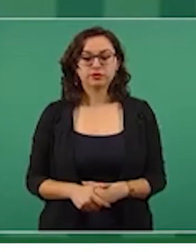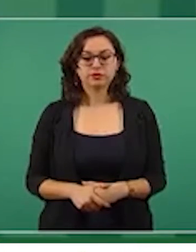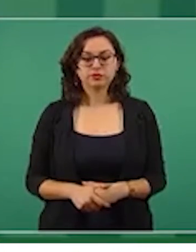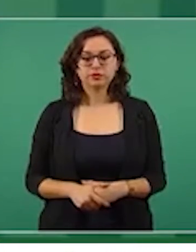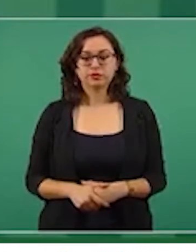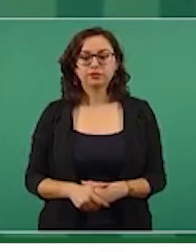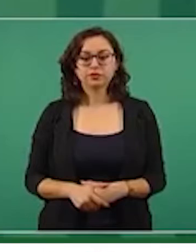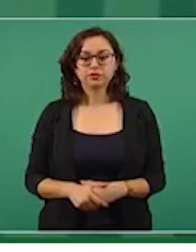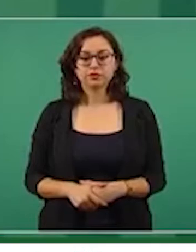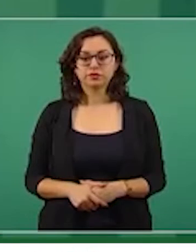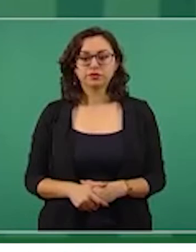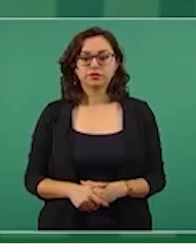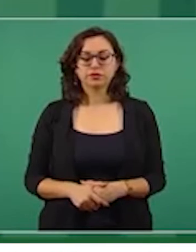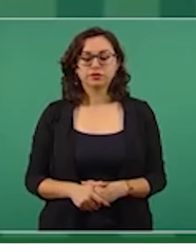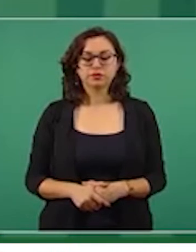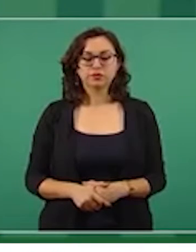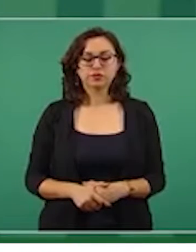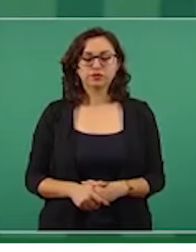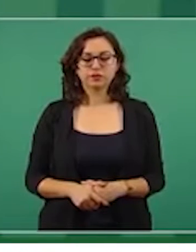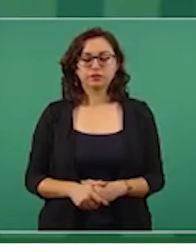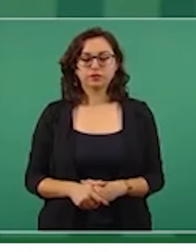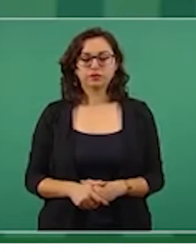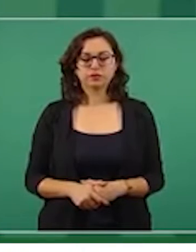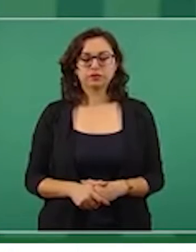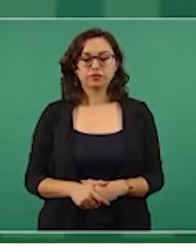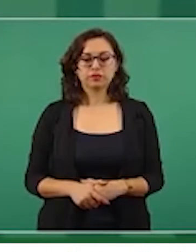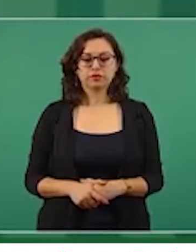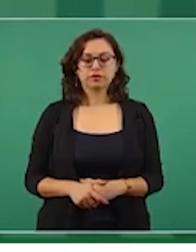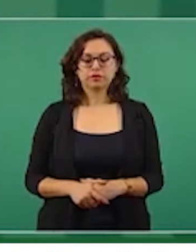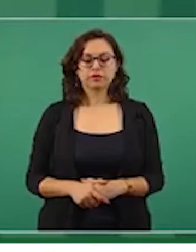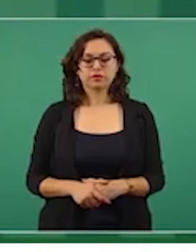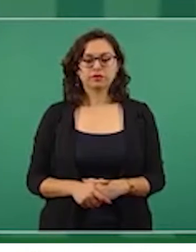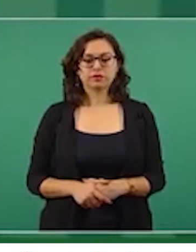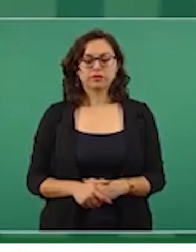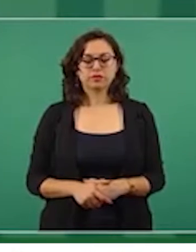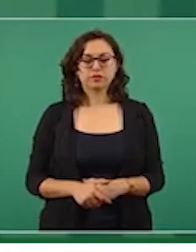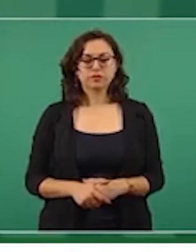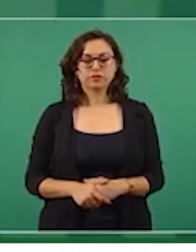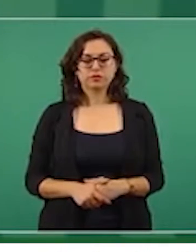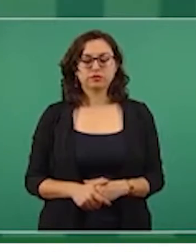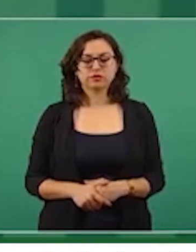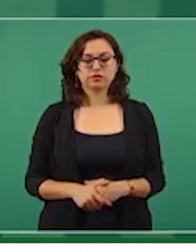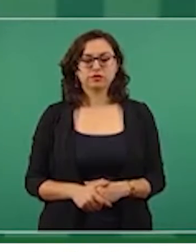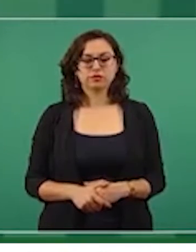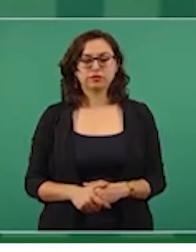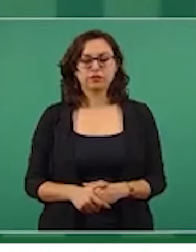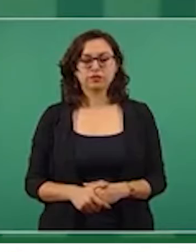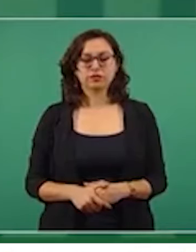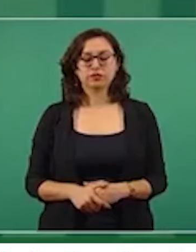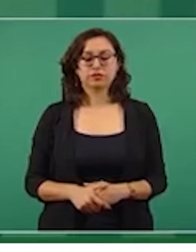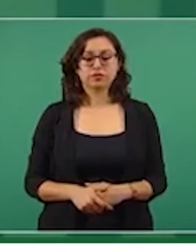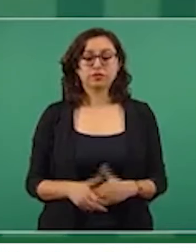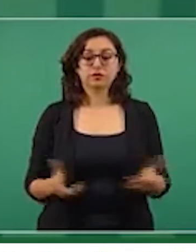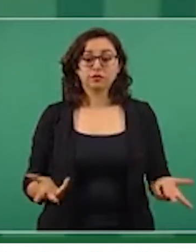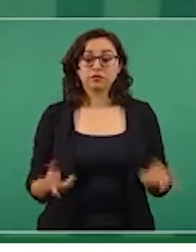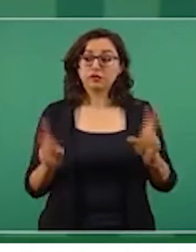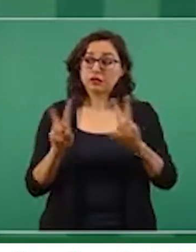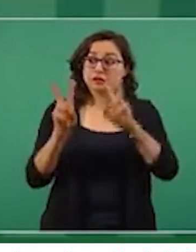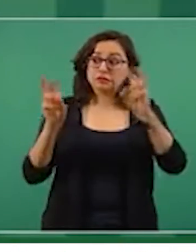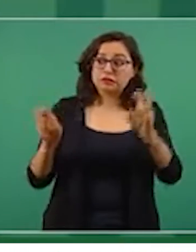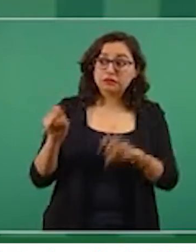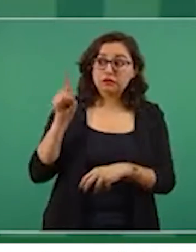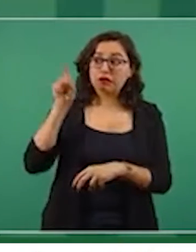que se aplica en este asunto,